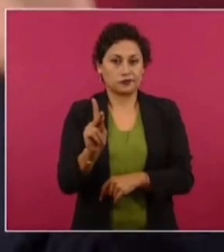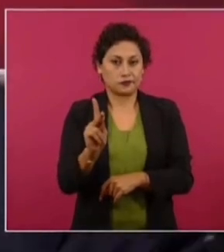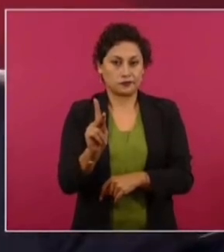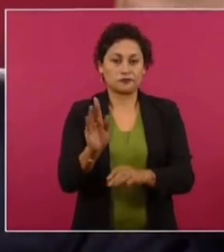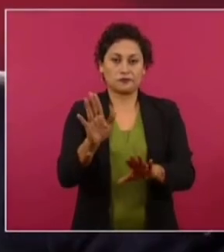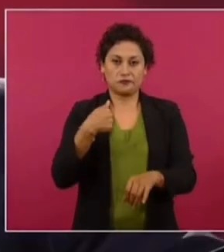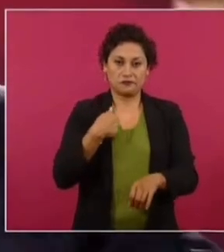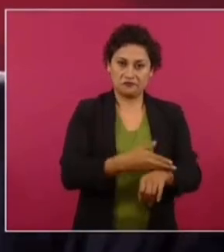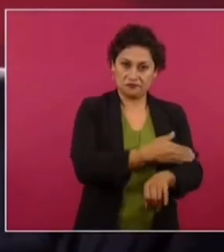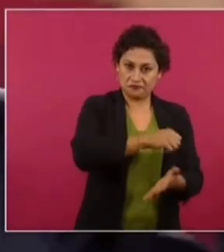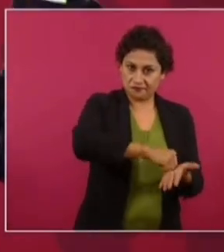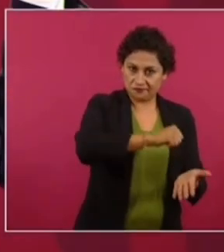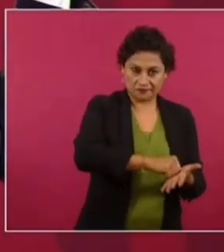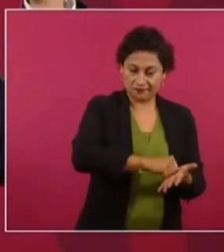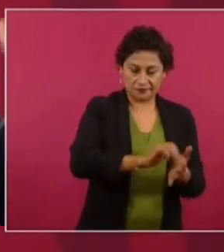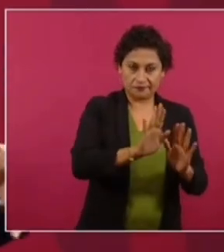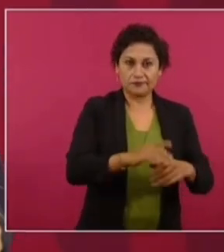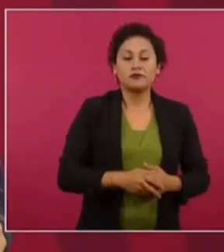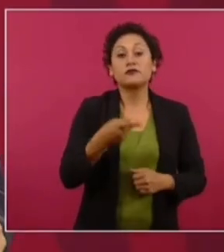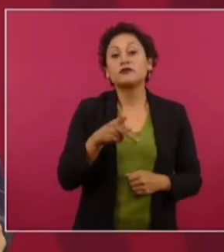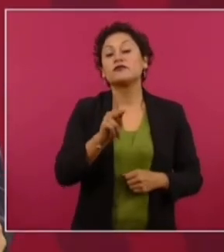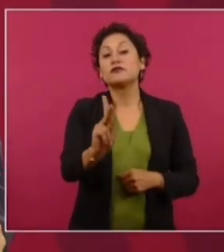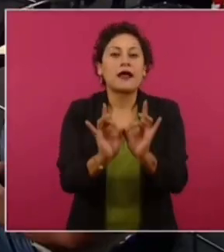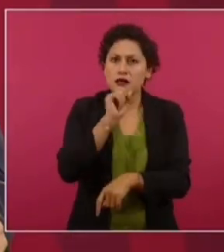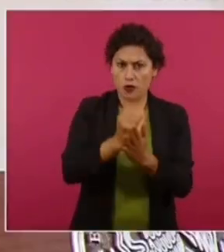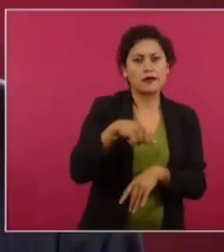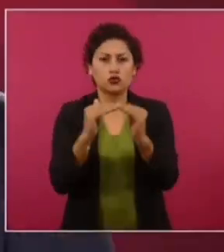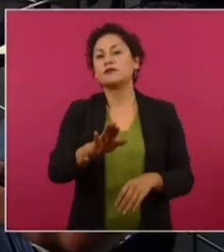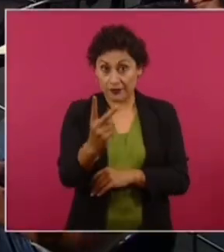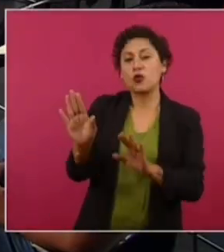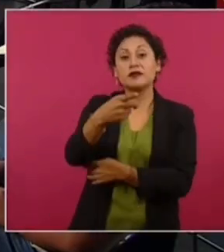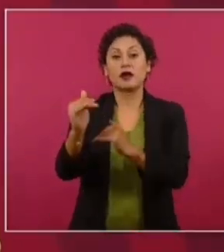Y toco madera. Pero que para atrás, los fílderes.